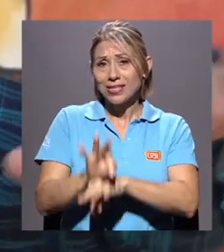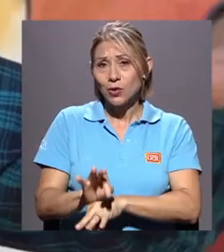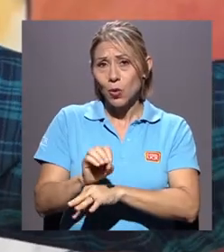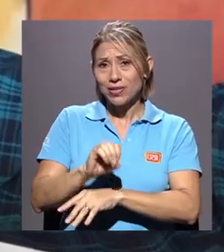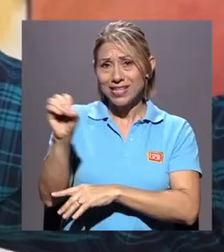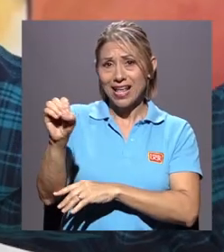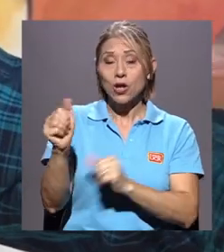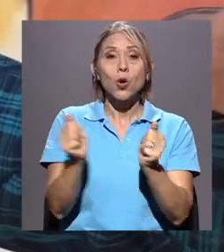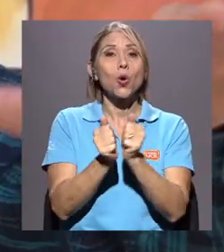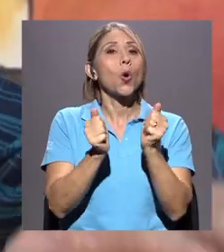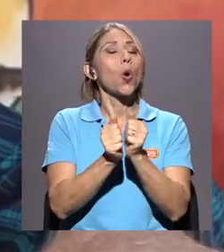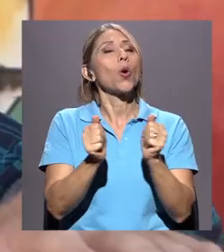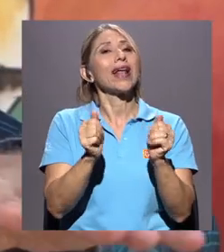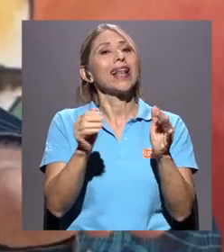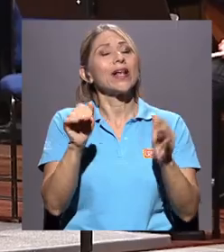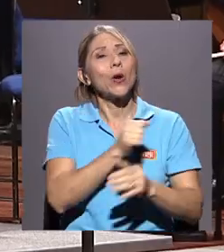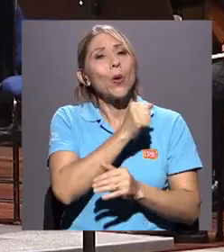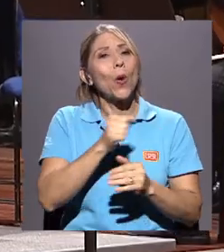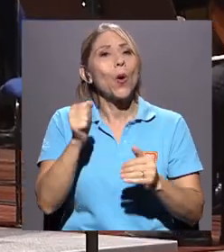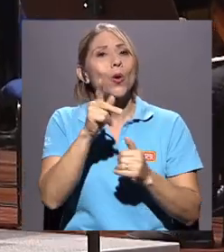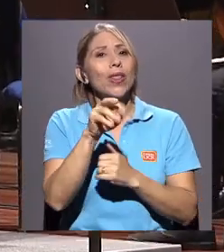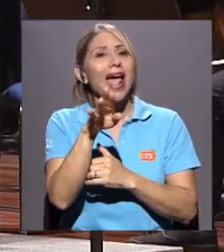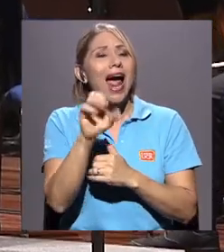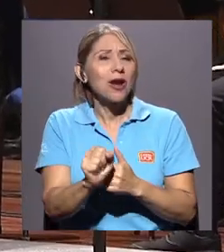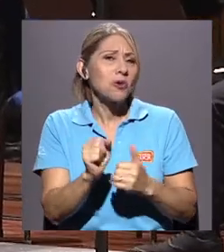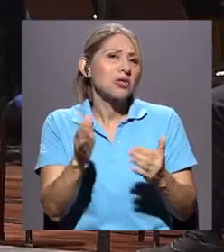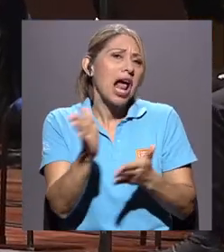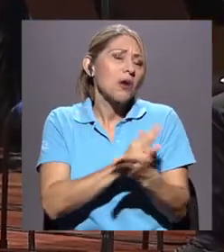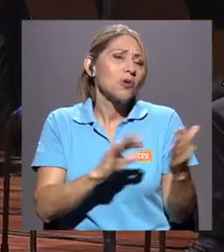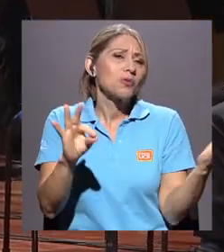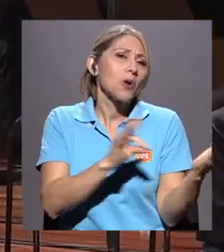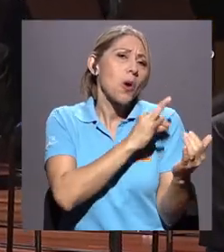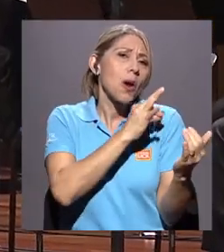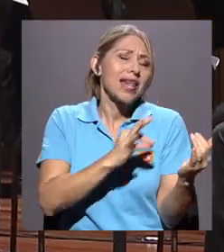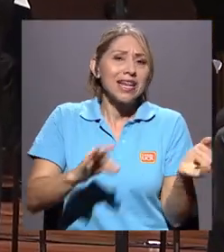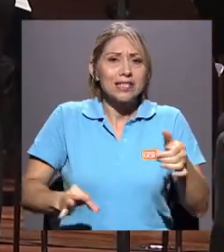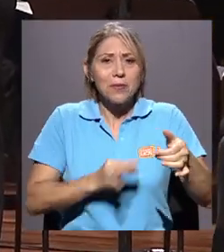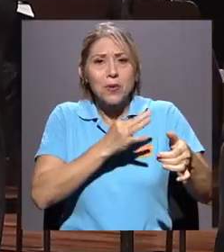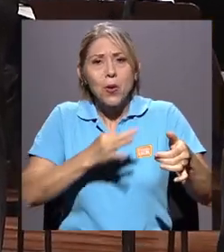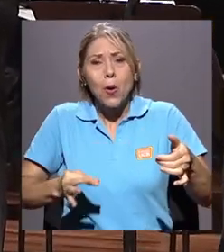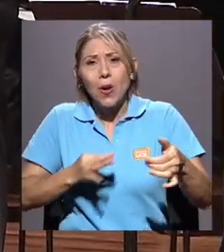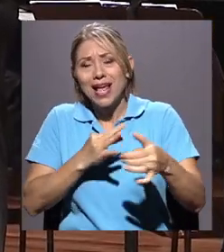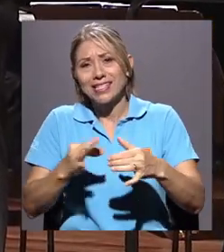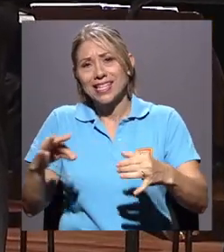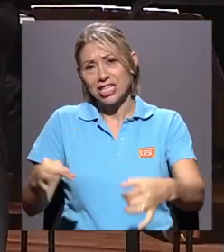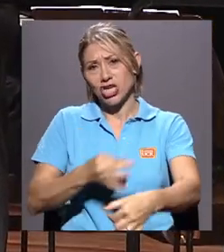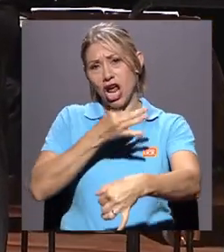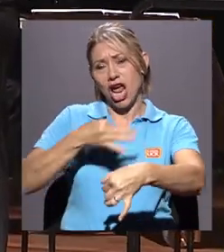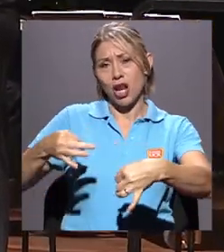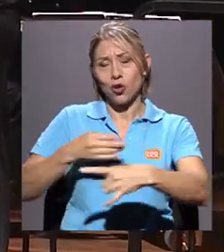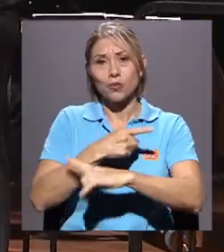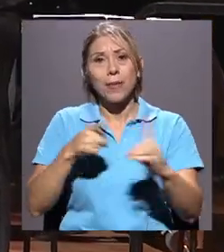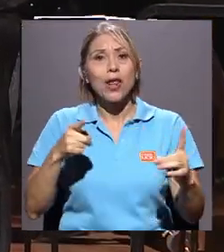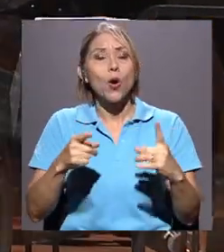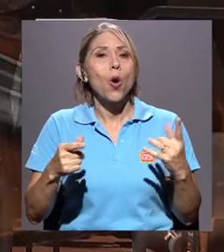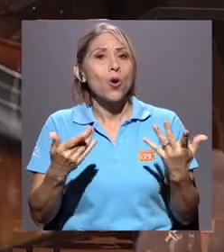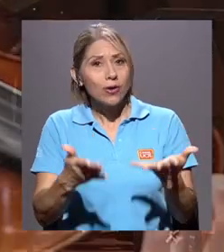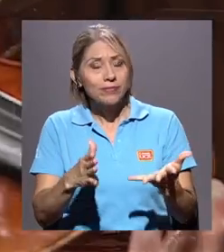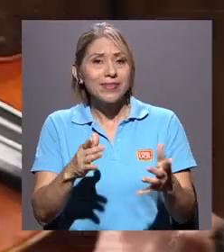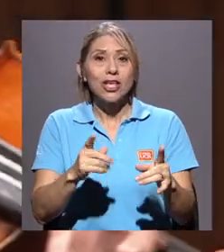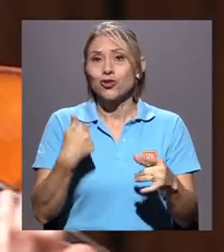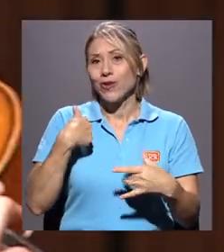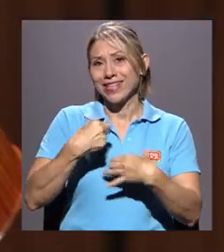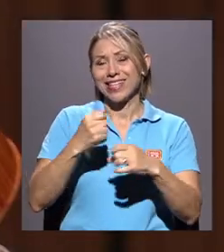de arcos hay un montón de violines, unas cuantas violas, unos pocos chelos y más pocos contrabajos. Yo hice lo contrario para producir una atmósfera sonora diferente.